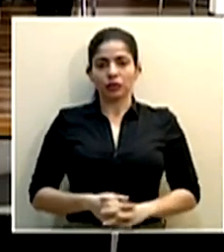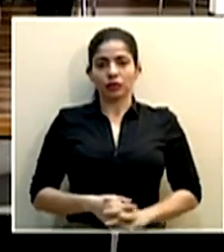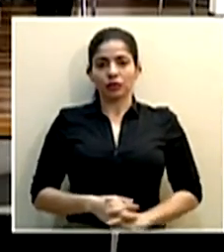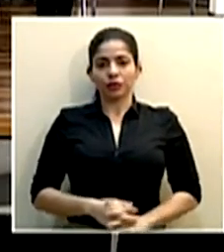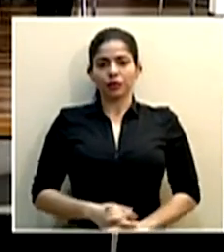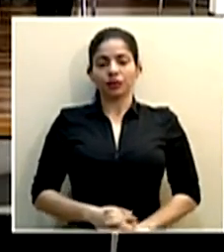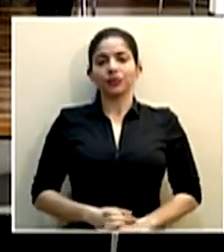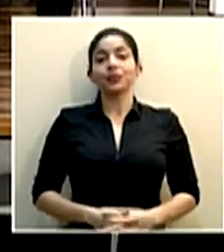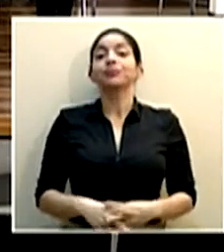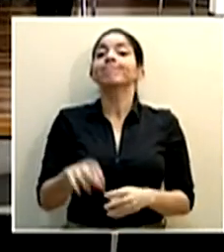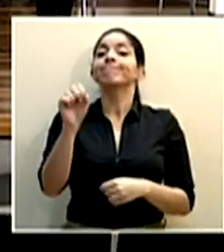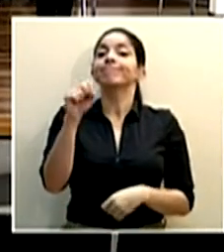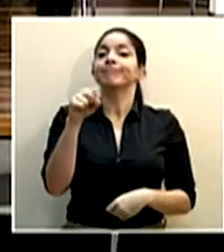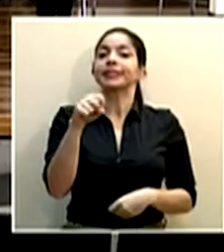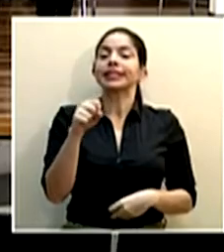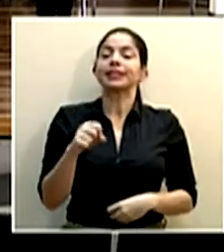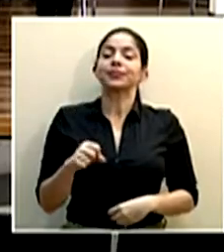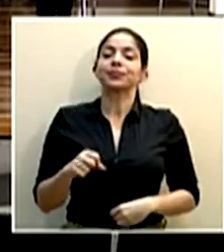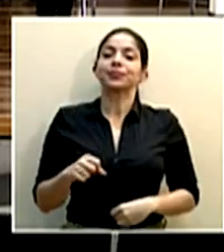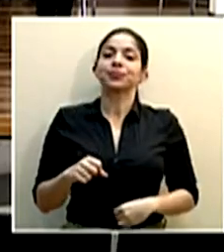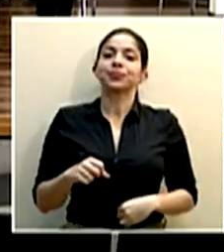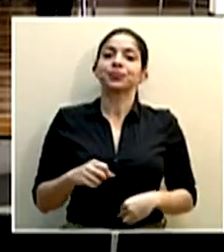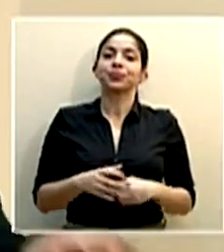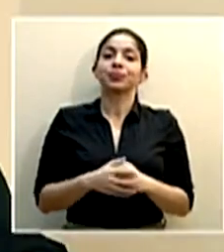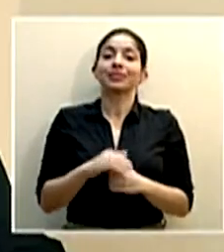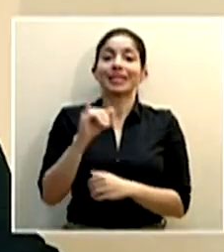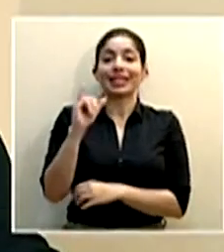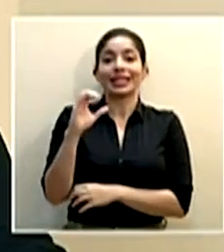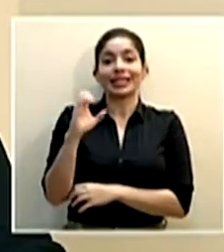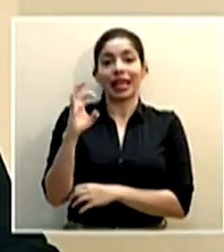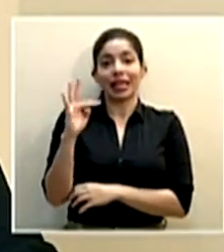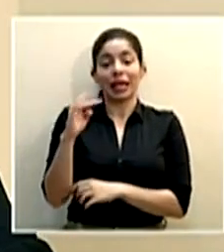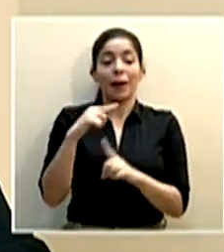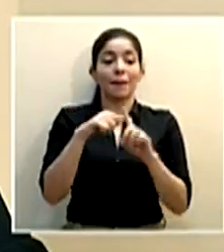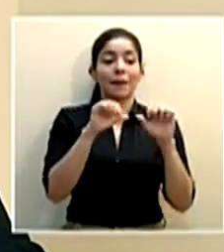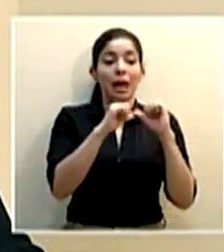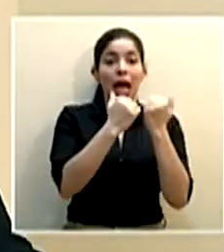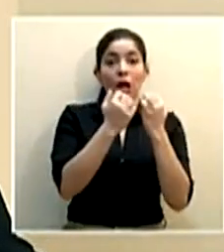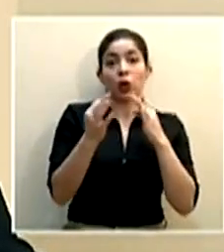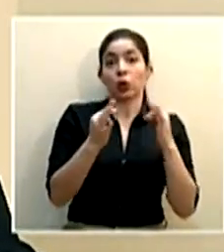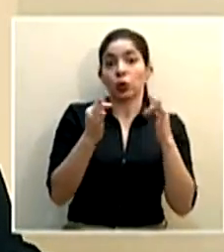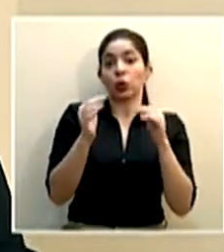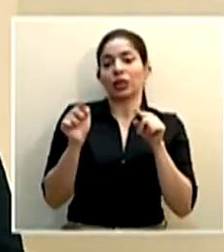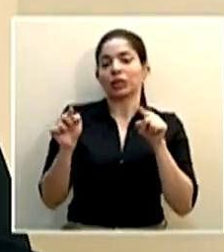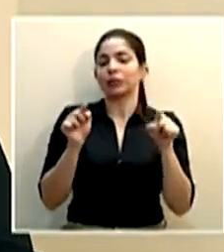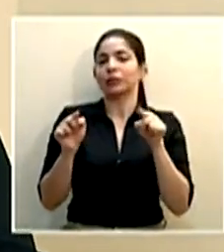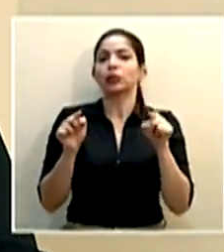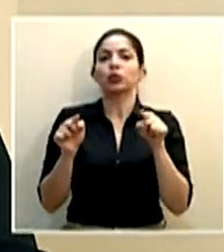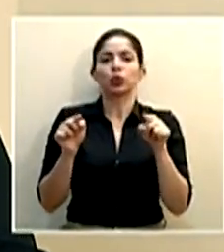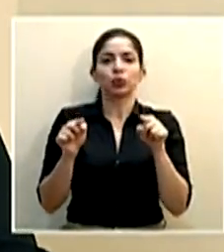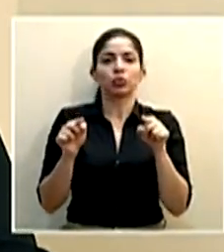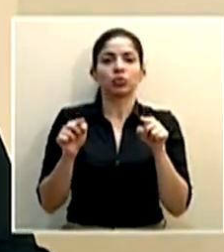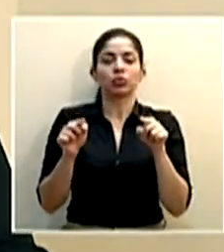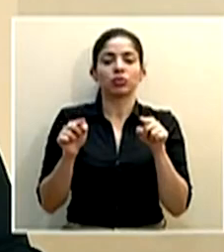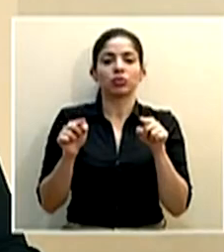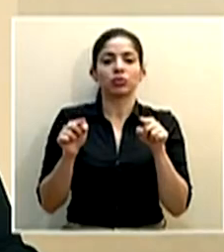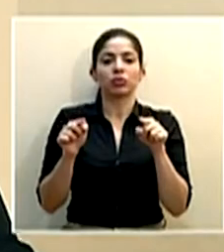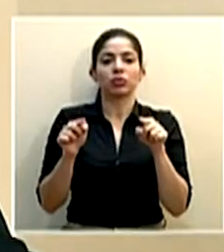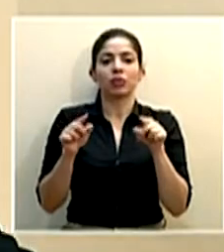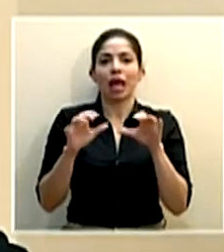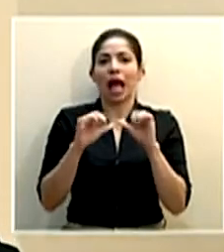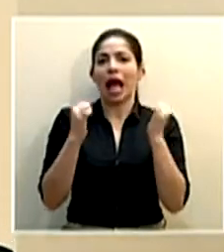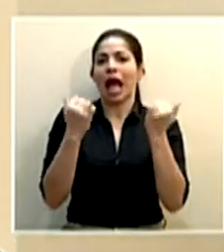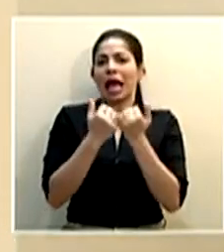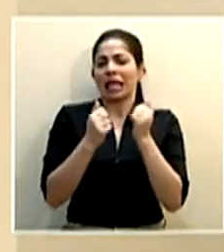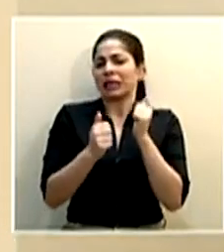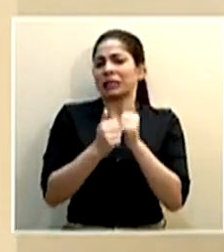Sí, efectivamente el ICT y el sector turismo han sido uno de los sectores